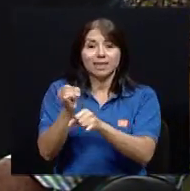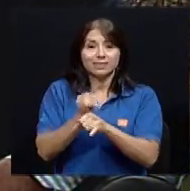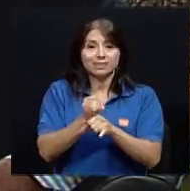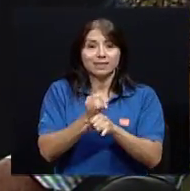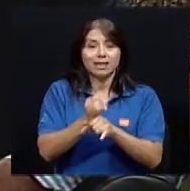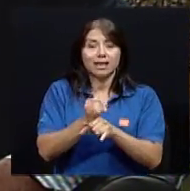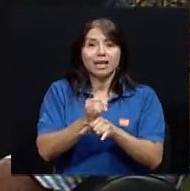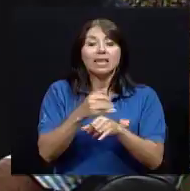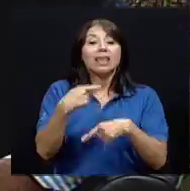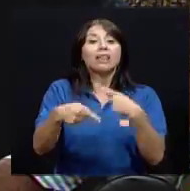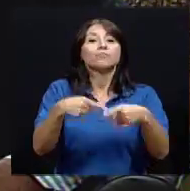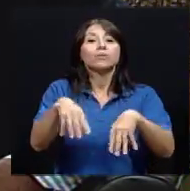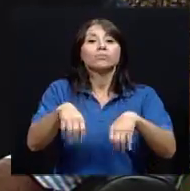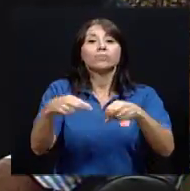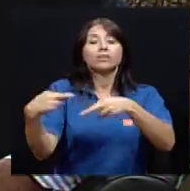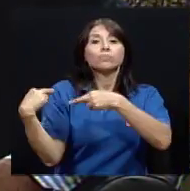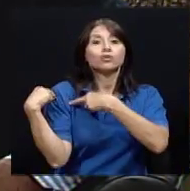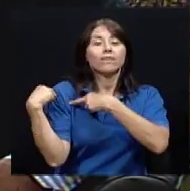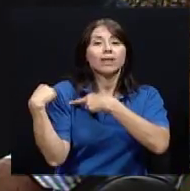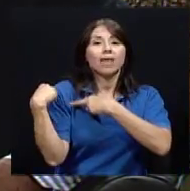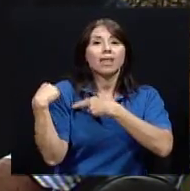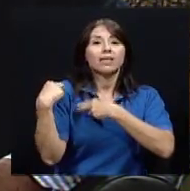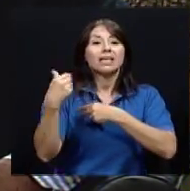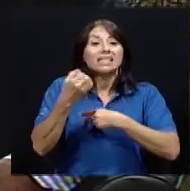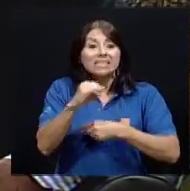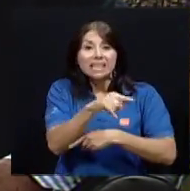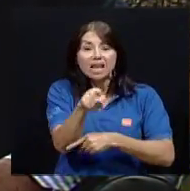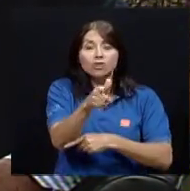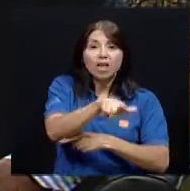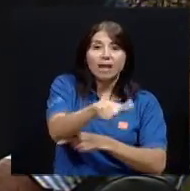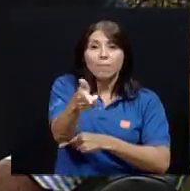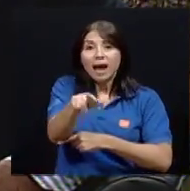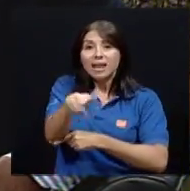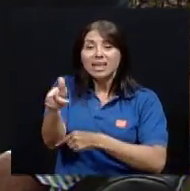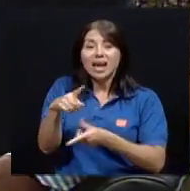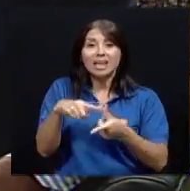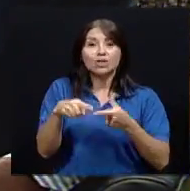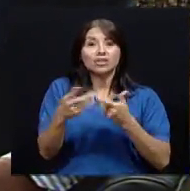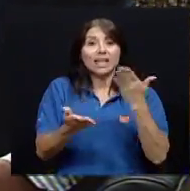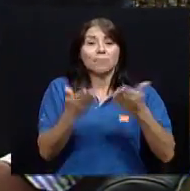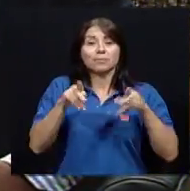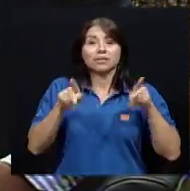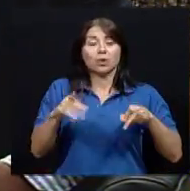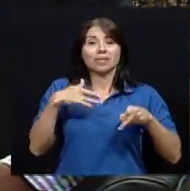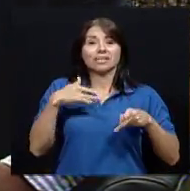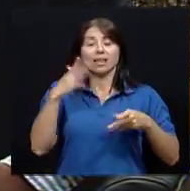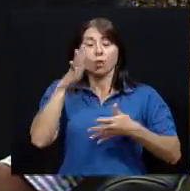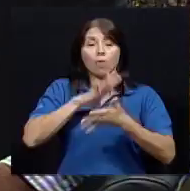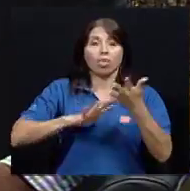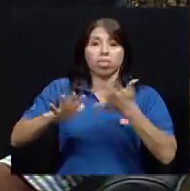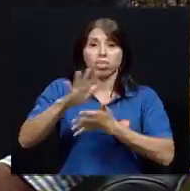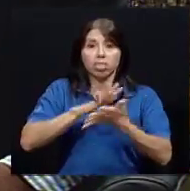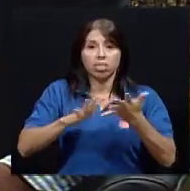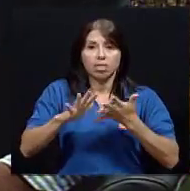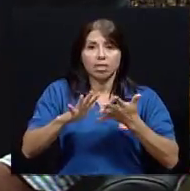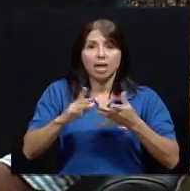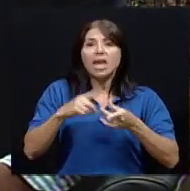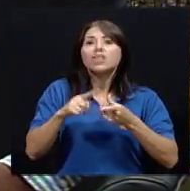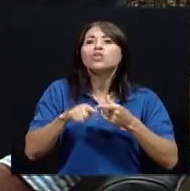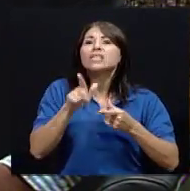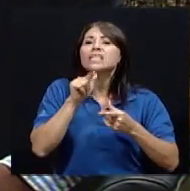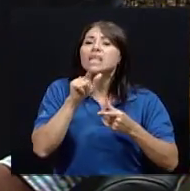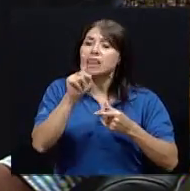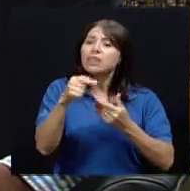confundir como al ciudadano y decir, bueno, entonces, ¿a quién le tengo que pedir cuentas o esto? Y también puede hacer que el ciudadano